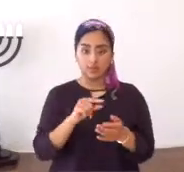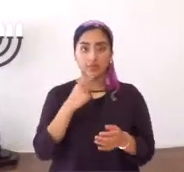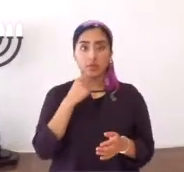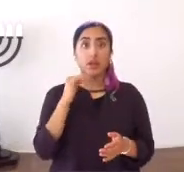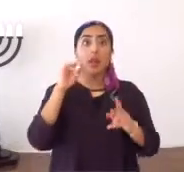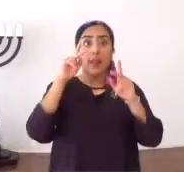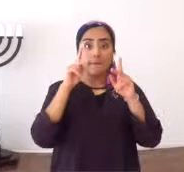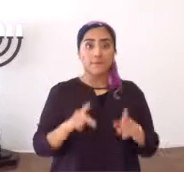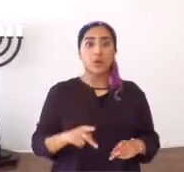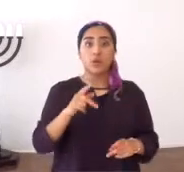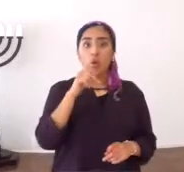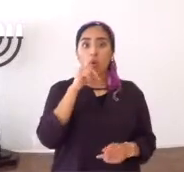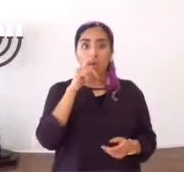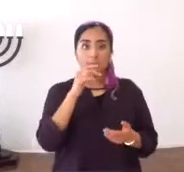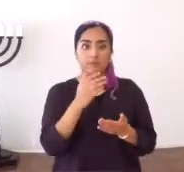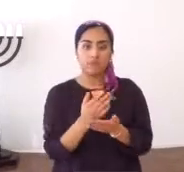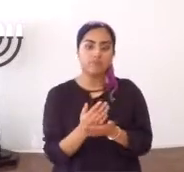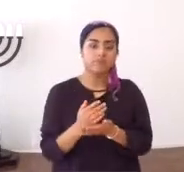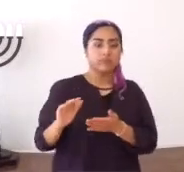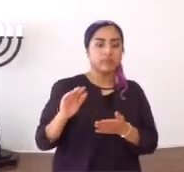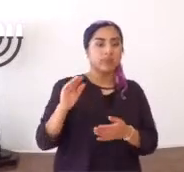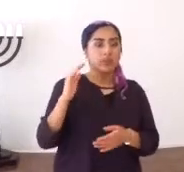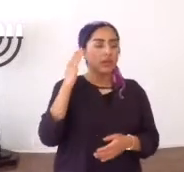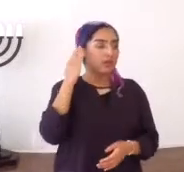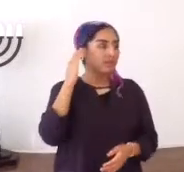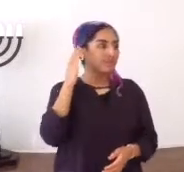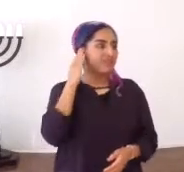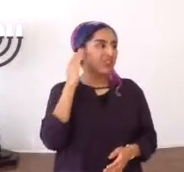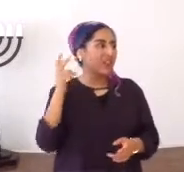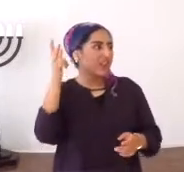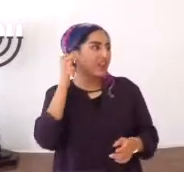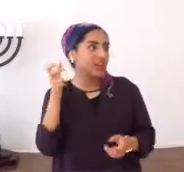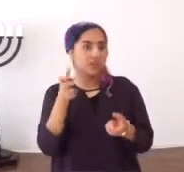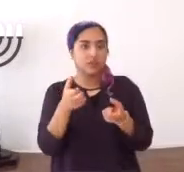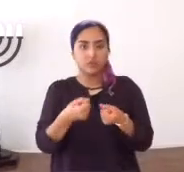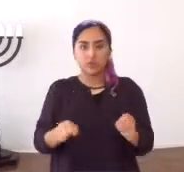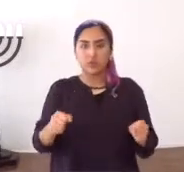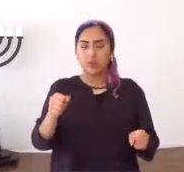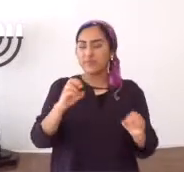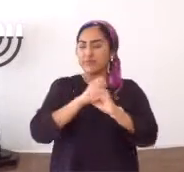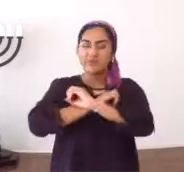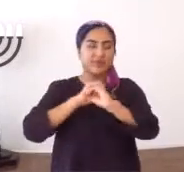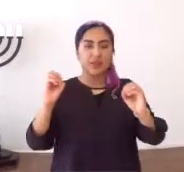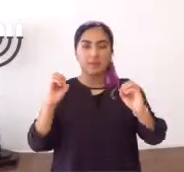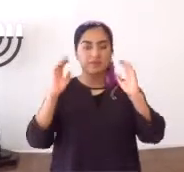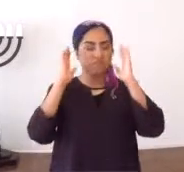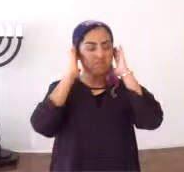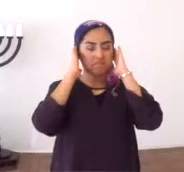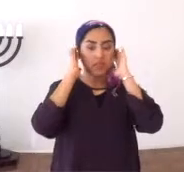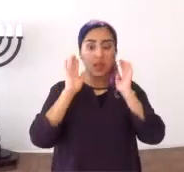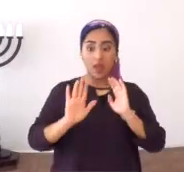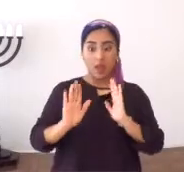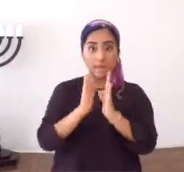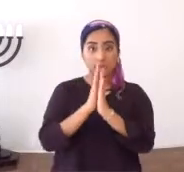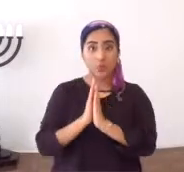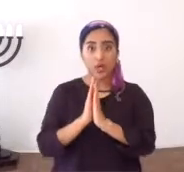proverbios 28, 9, el que aparta, se da cuenta, su oído, para no oír, la Torah,